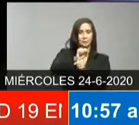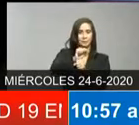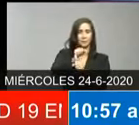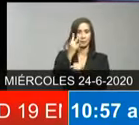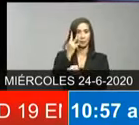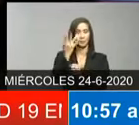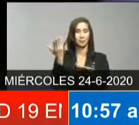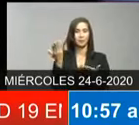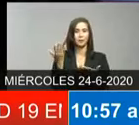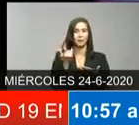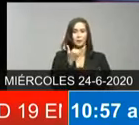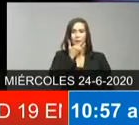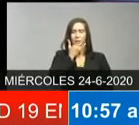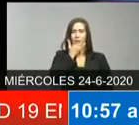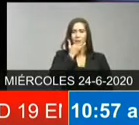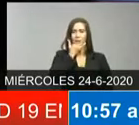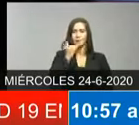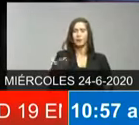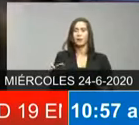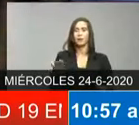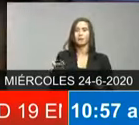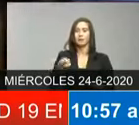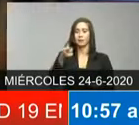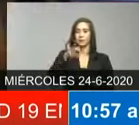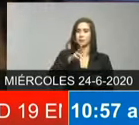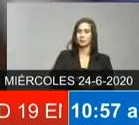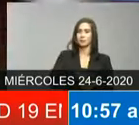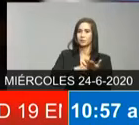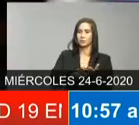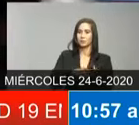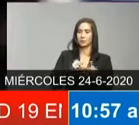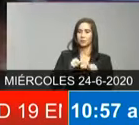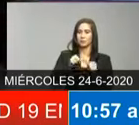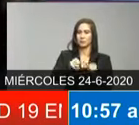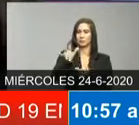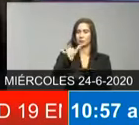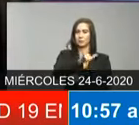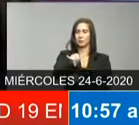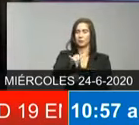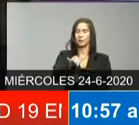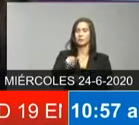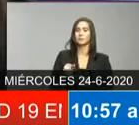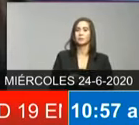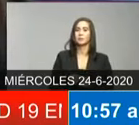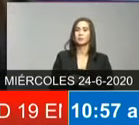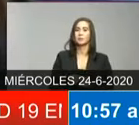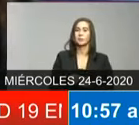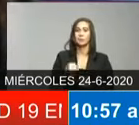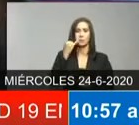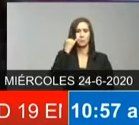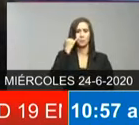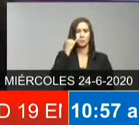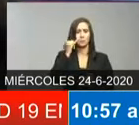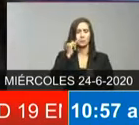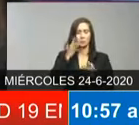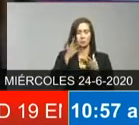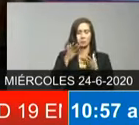esta vamos estos resultados que que no se han visto